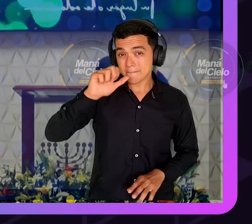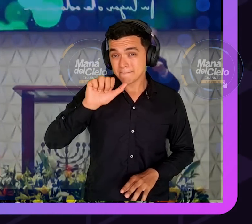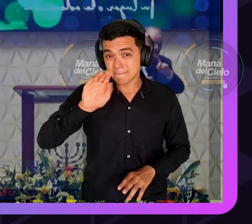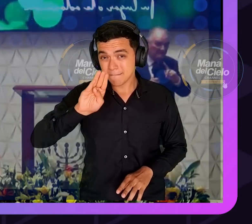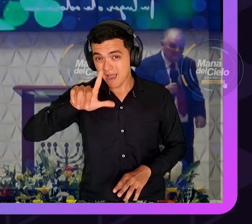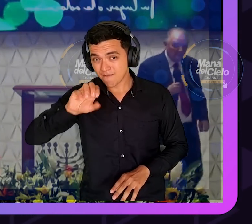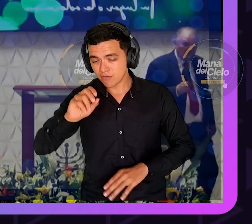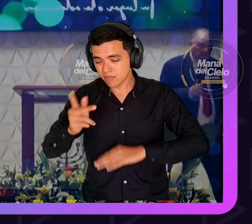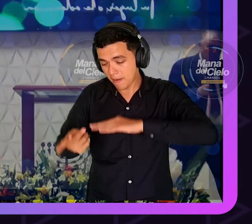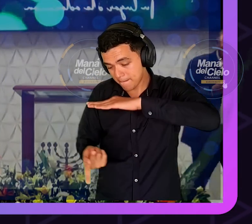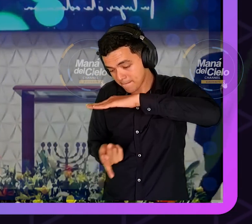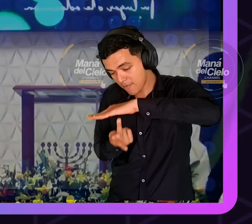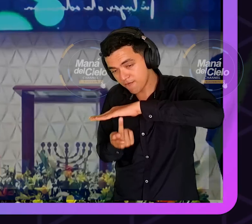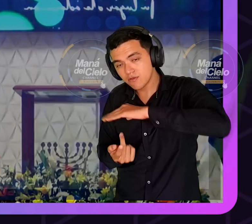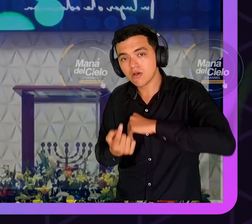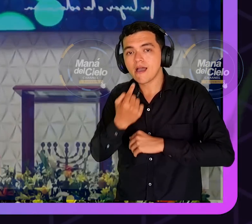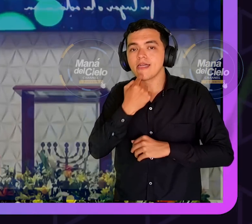la Biblia